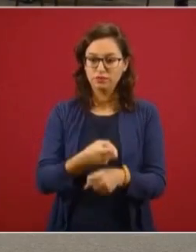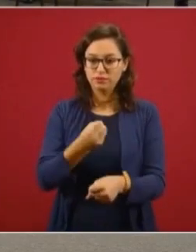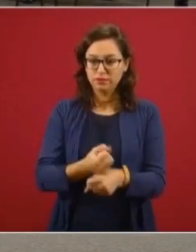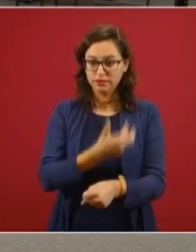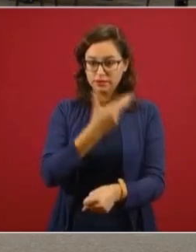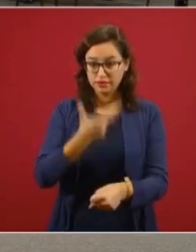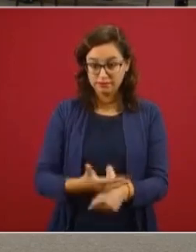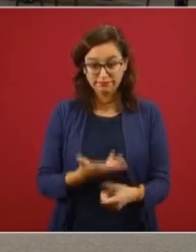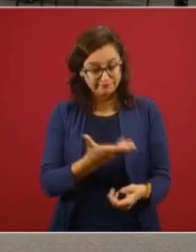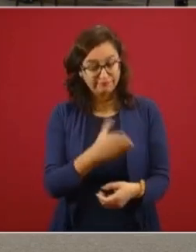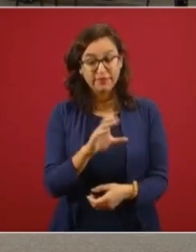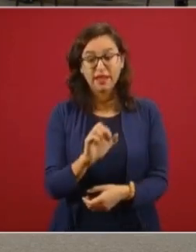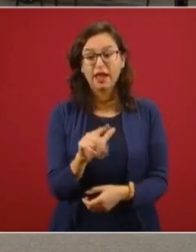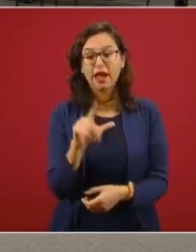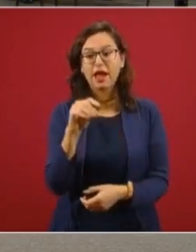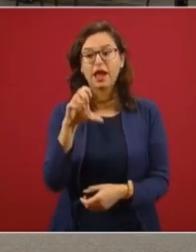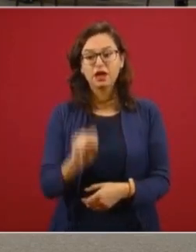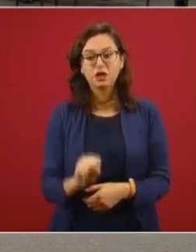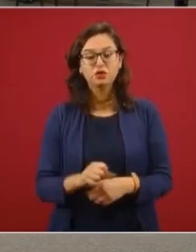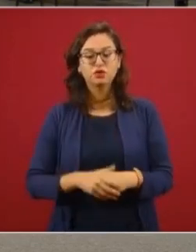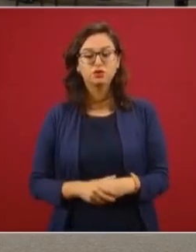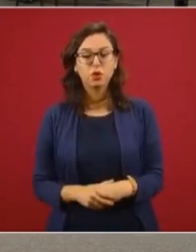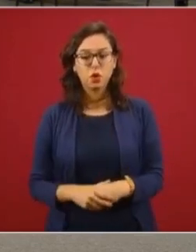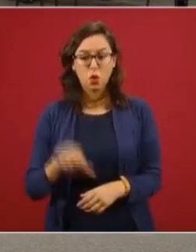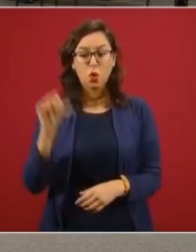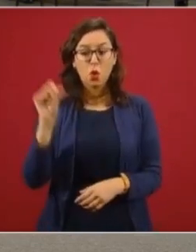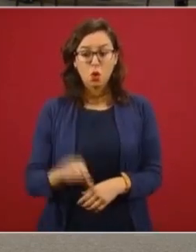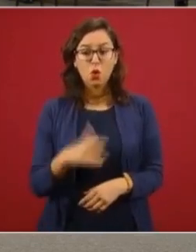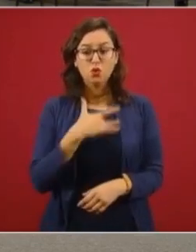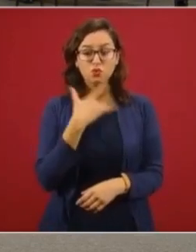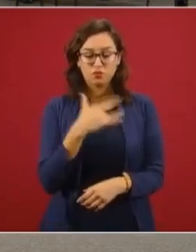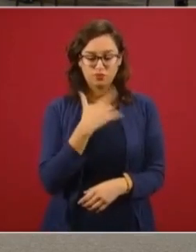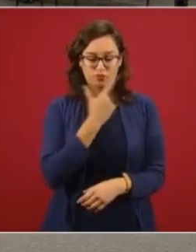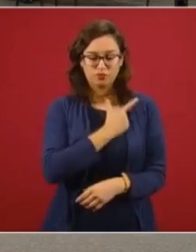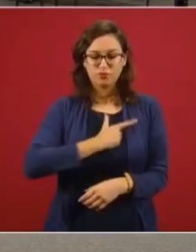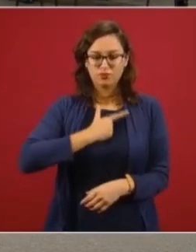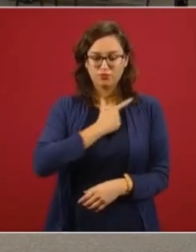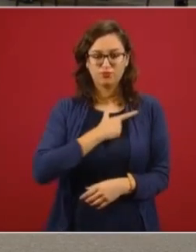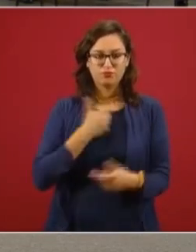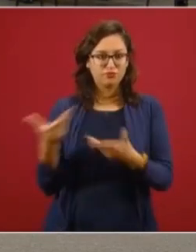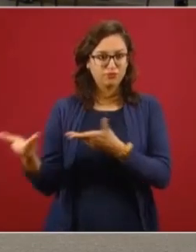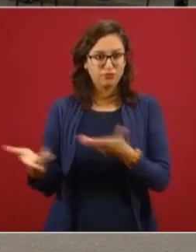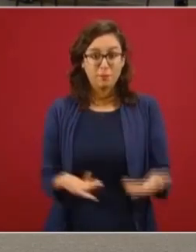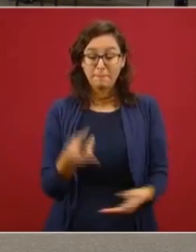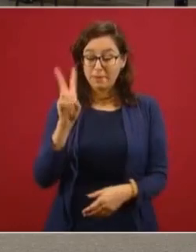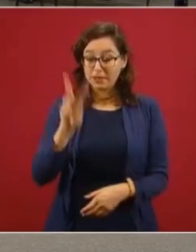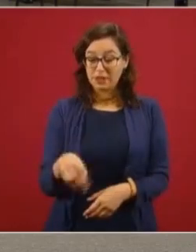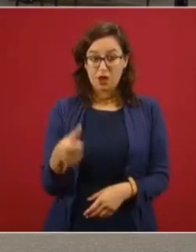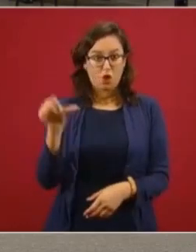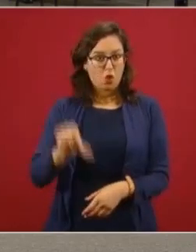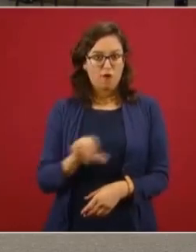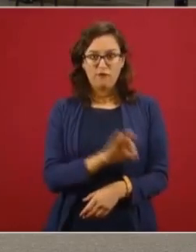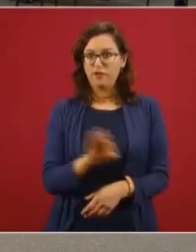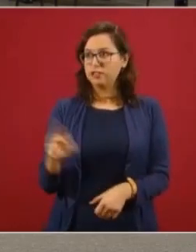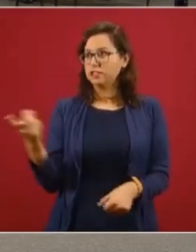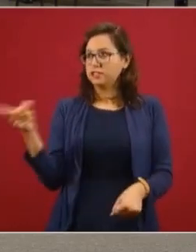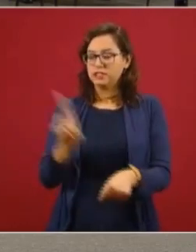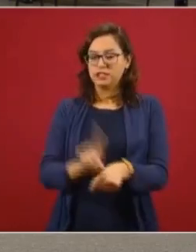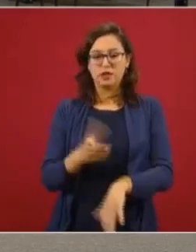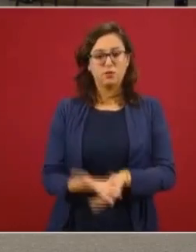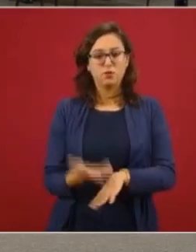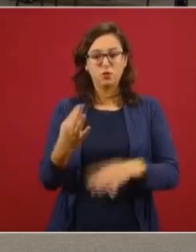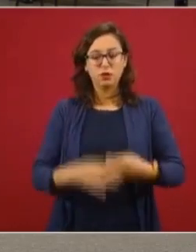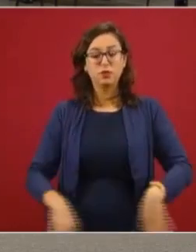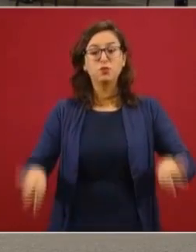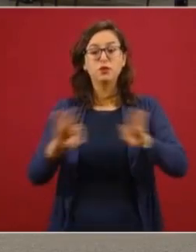Carlos Slim. Un placer estar hoy aquí con ustedes. Es un día muy importante. Vivimos